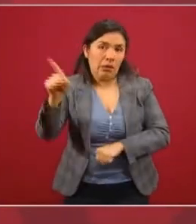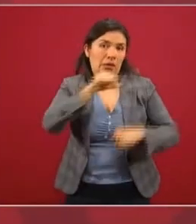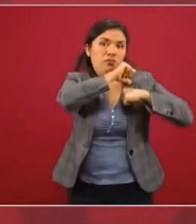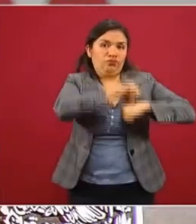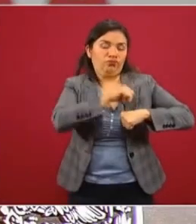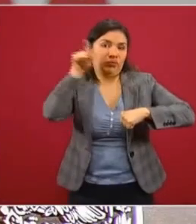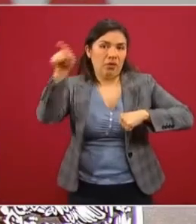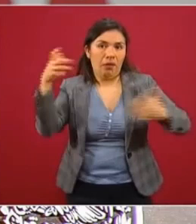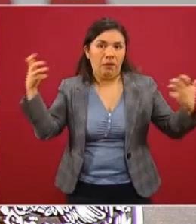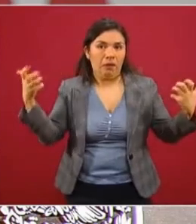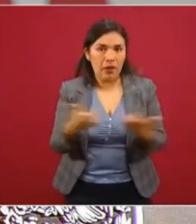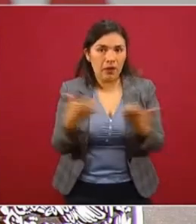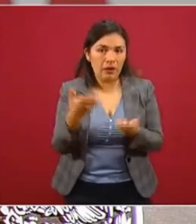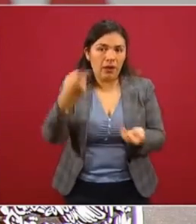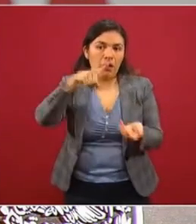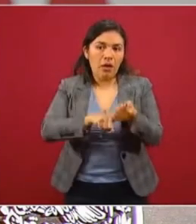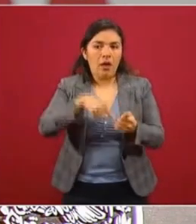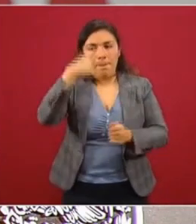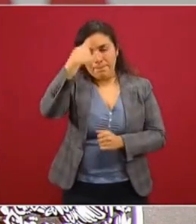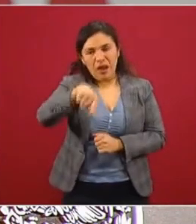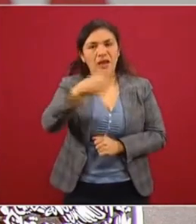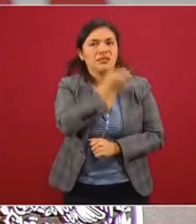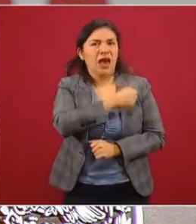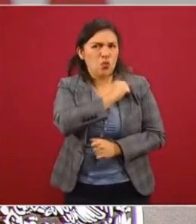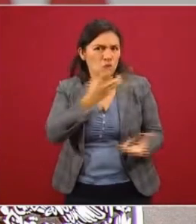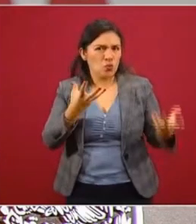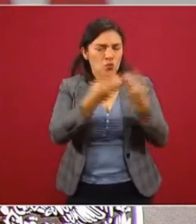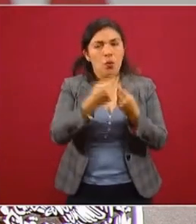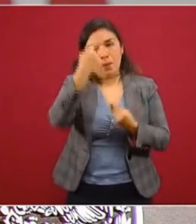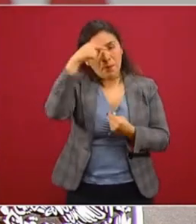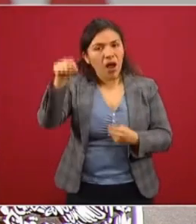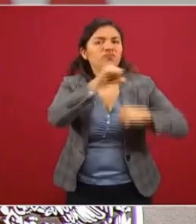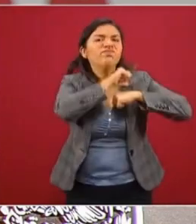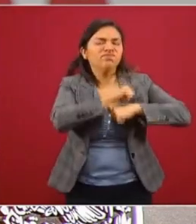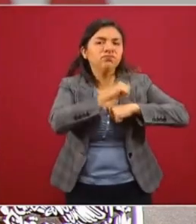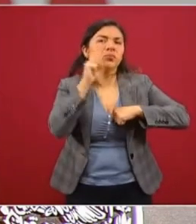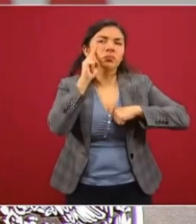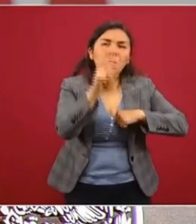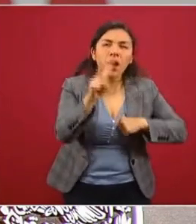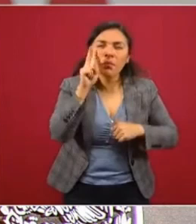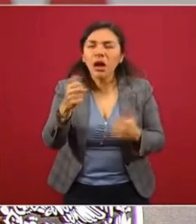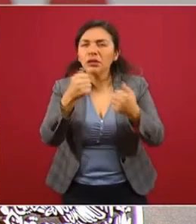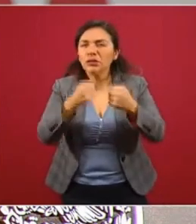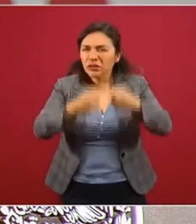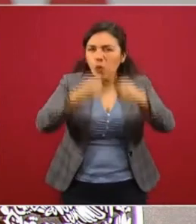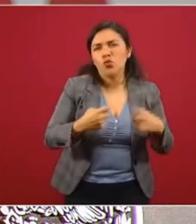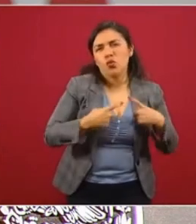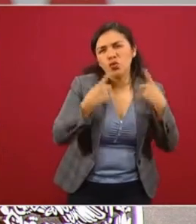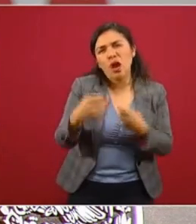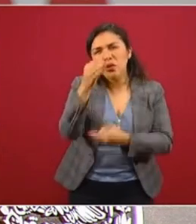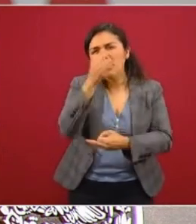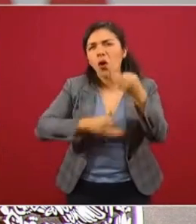entidad dentro del sector salud encargada de asegurar que